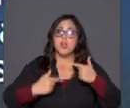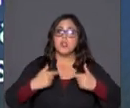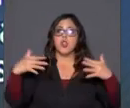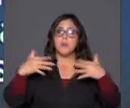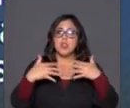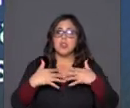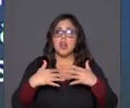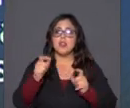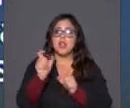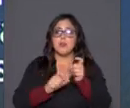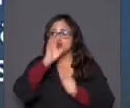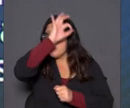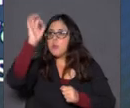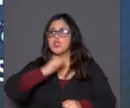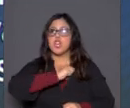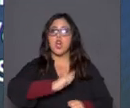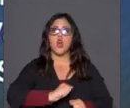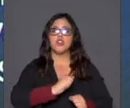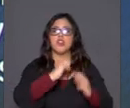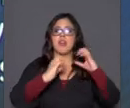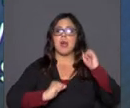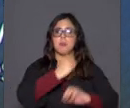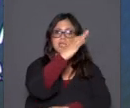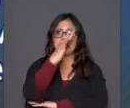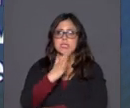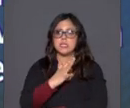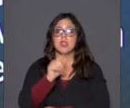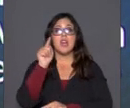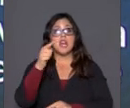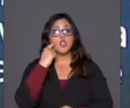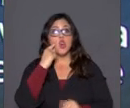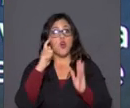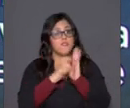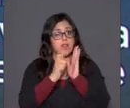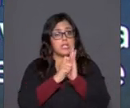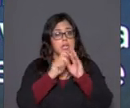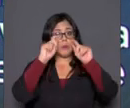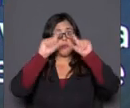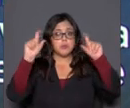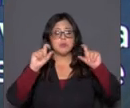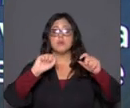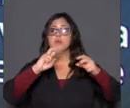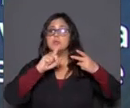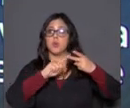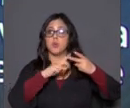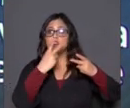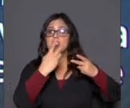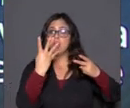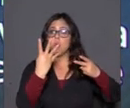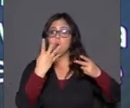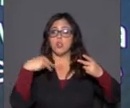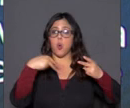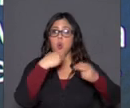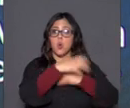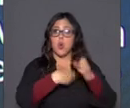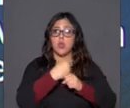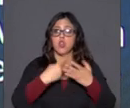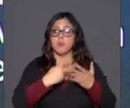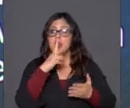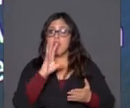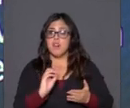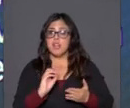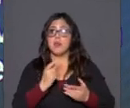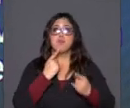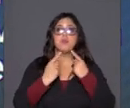pueblo Nación Mapuche en contra de las forestales, 8 de enero del 2020. Luego, 24 de junio del 2020, en una entrevista de